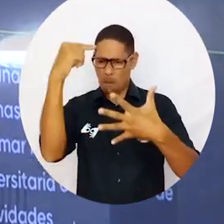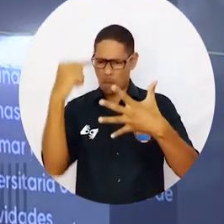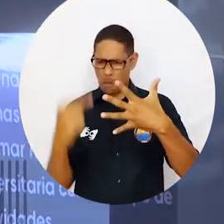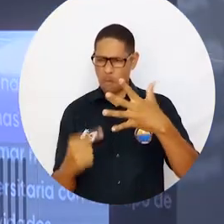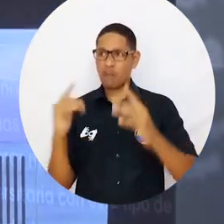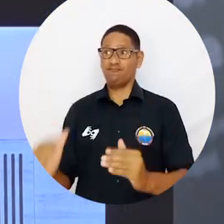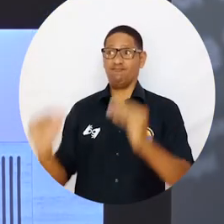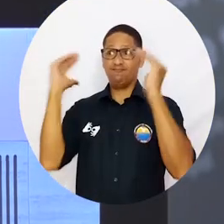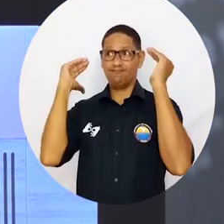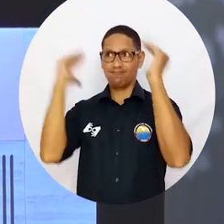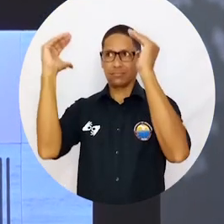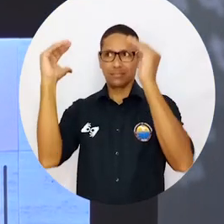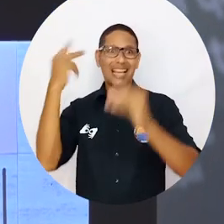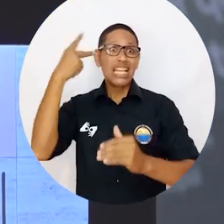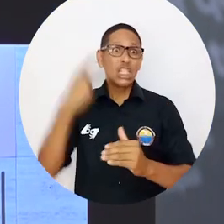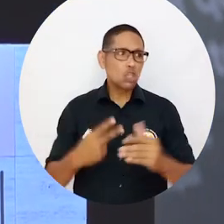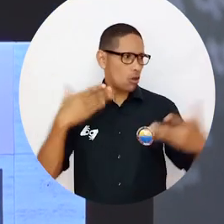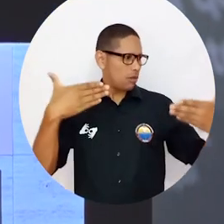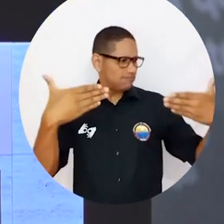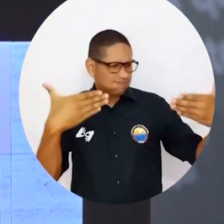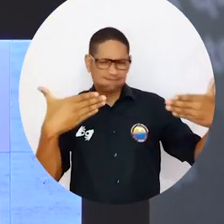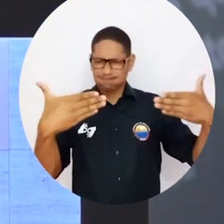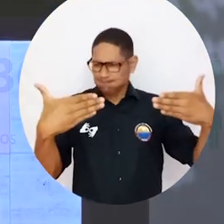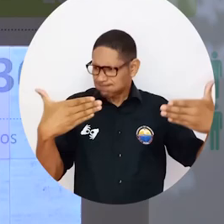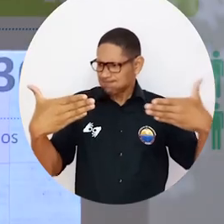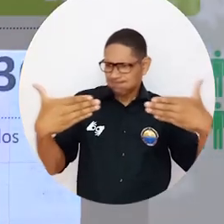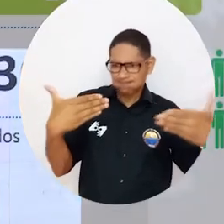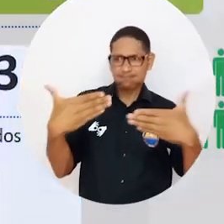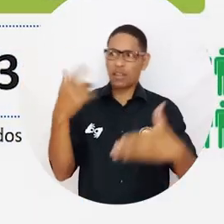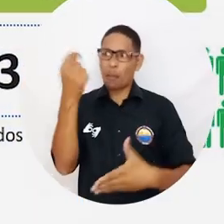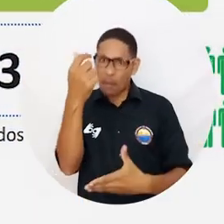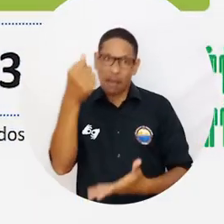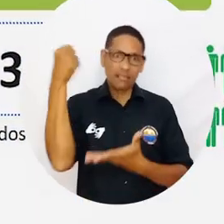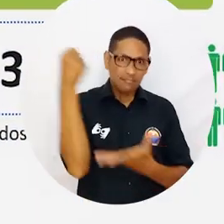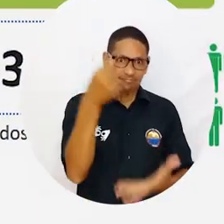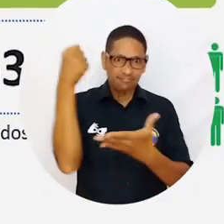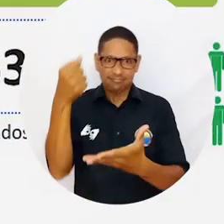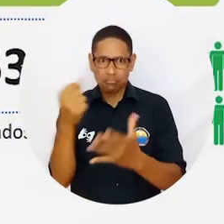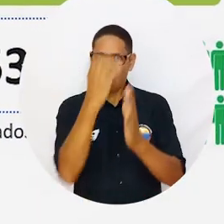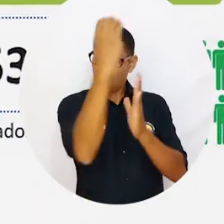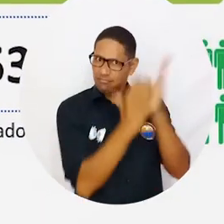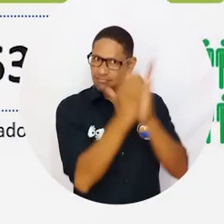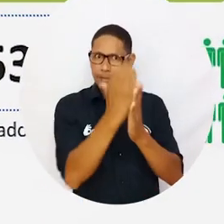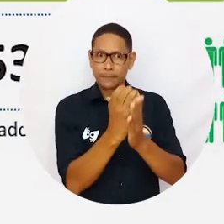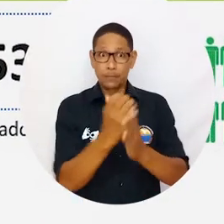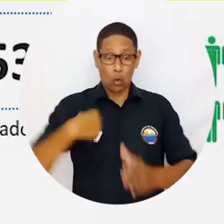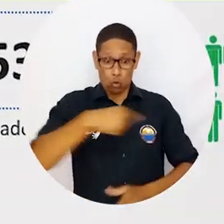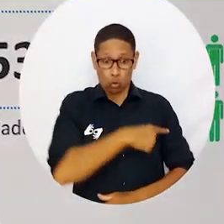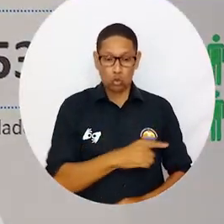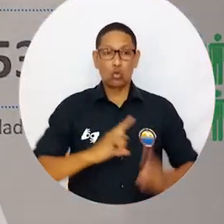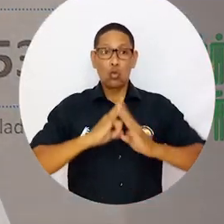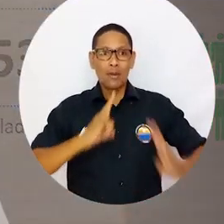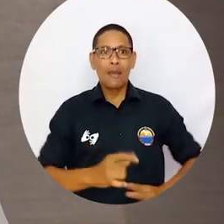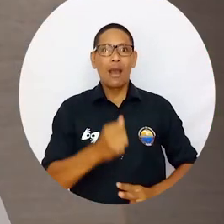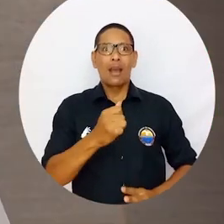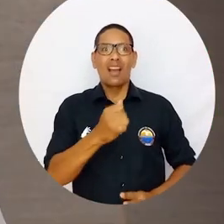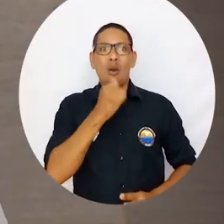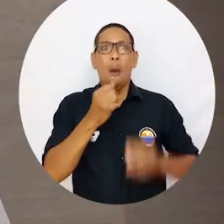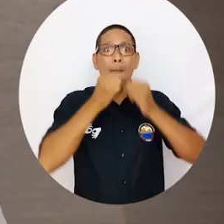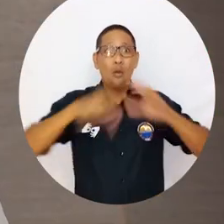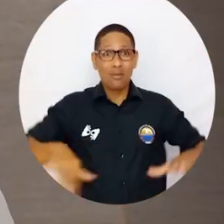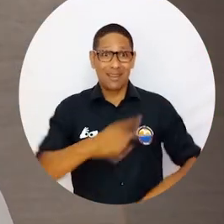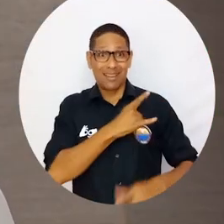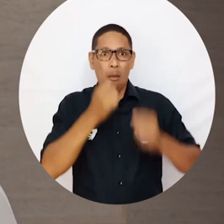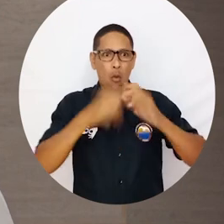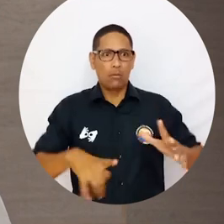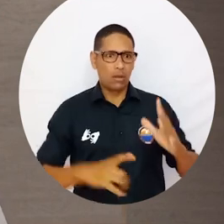universidad de talla mundial y los comparativos históricos en materia de talentos, transferencias y acreditación. Somos la universidad pública